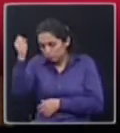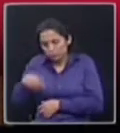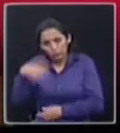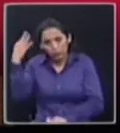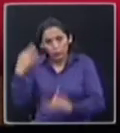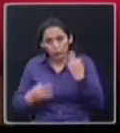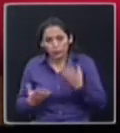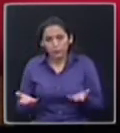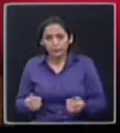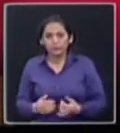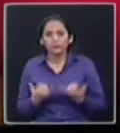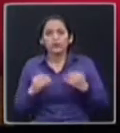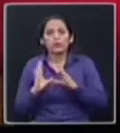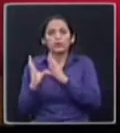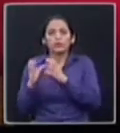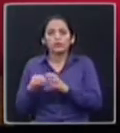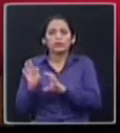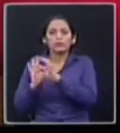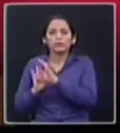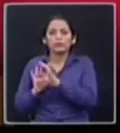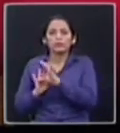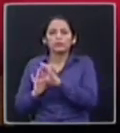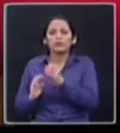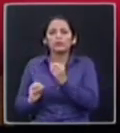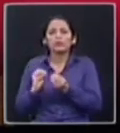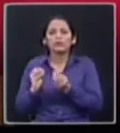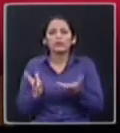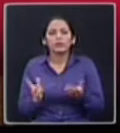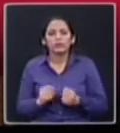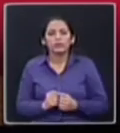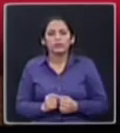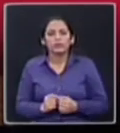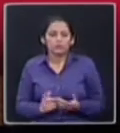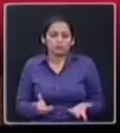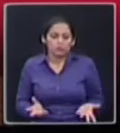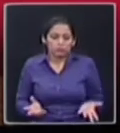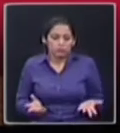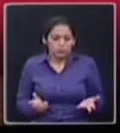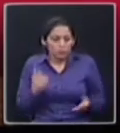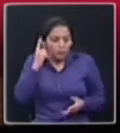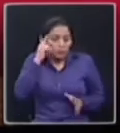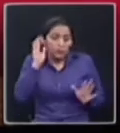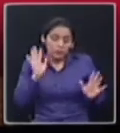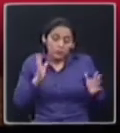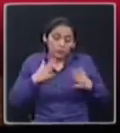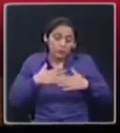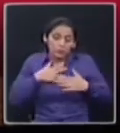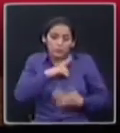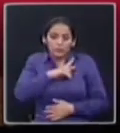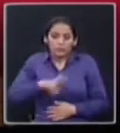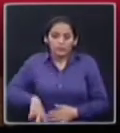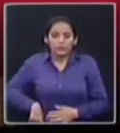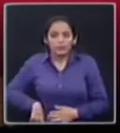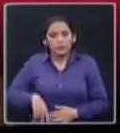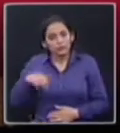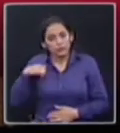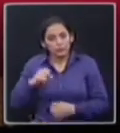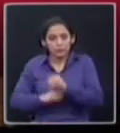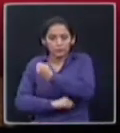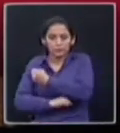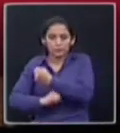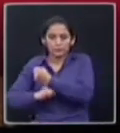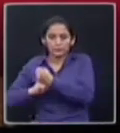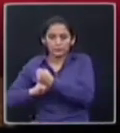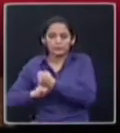de Participación Ciudadana? Mi criterio personal es que tiene que ser fortalecido todo el proceso de designación a la equivocación que tuvieron para la designación de